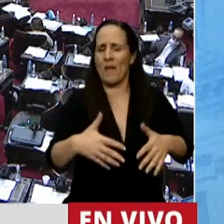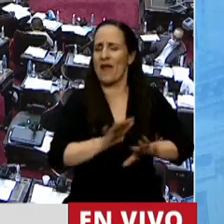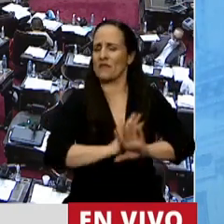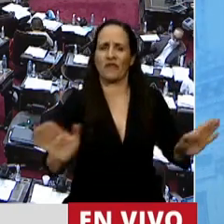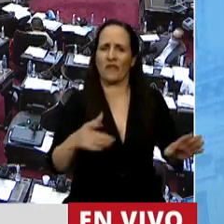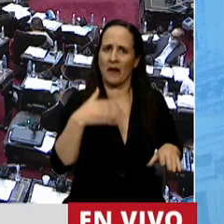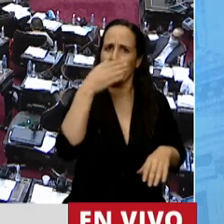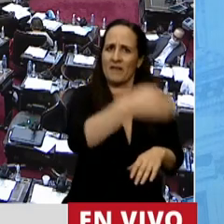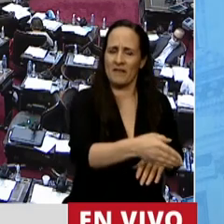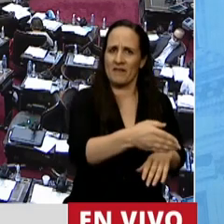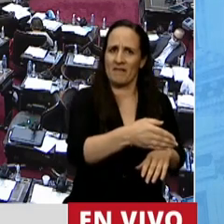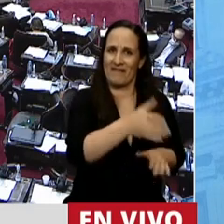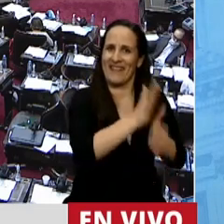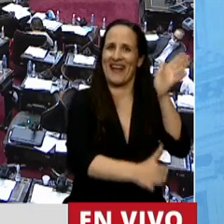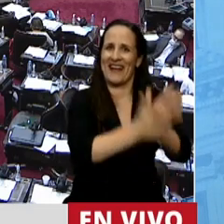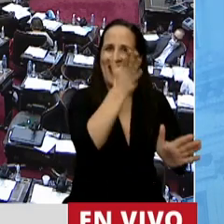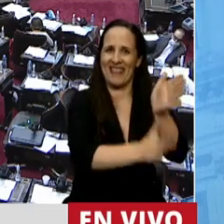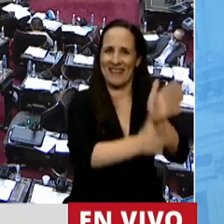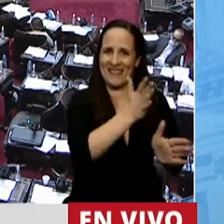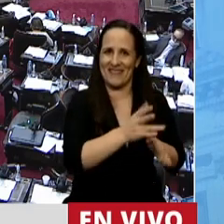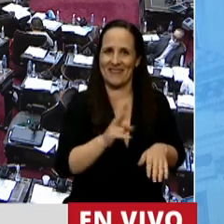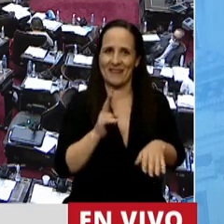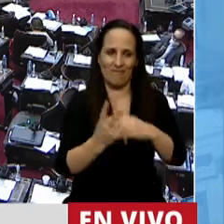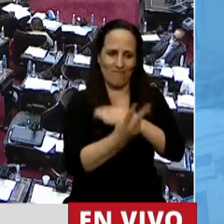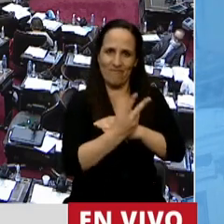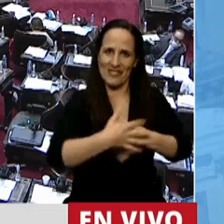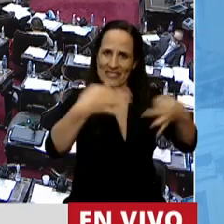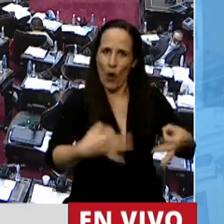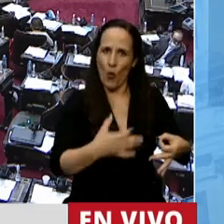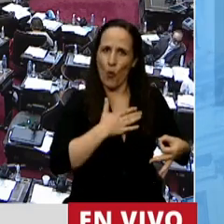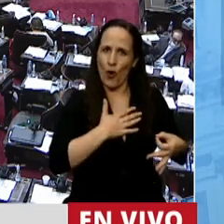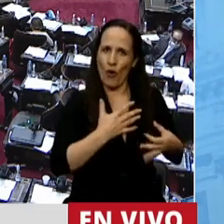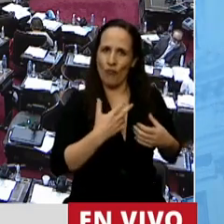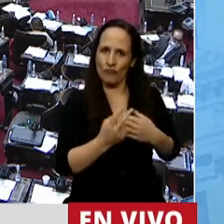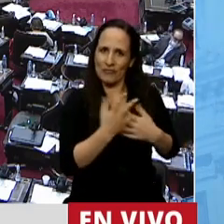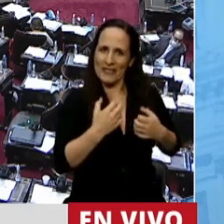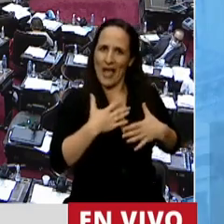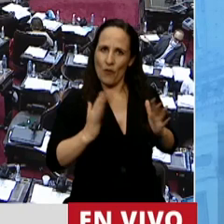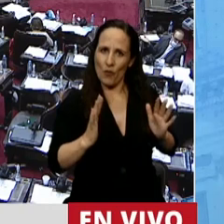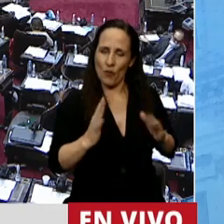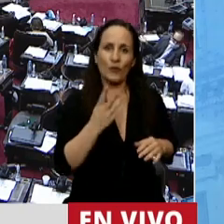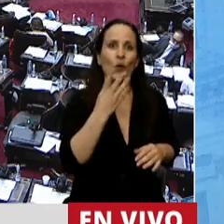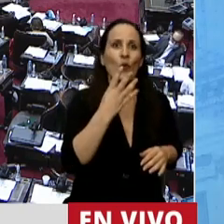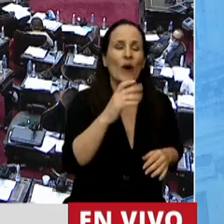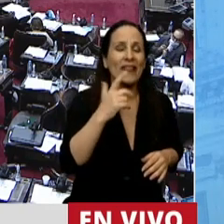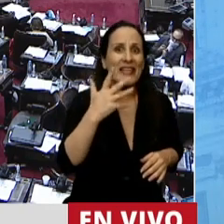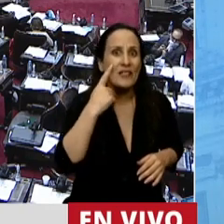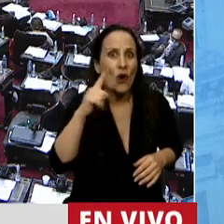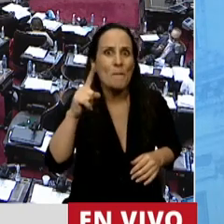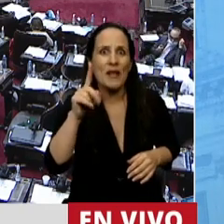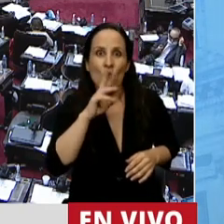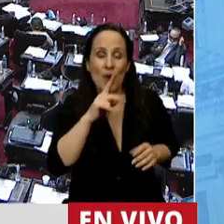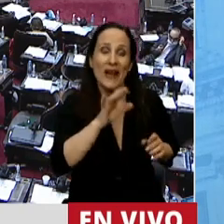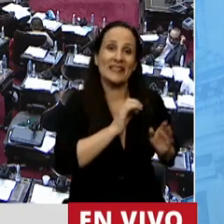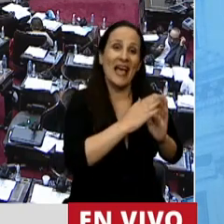seguro, seguro para su salud. Mire, señor presidente, 45.000 personas, mujeres gestantes, entre